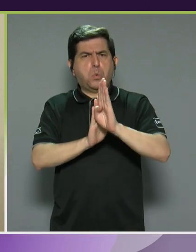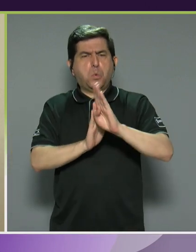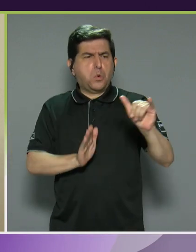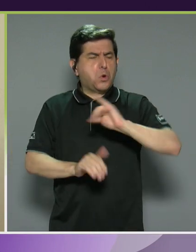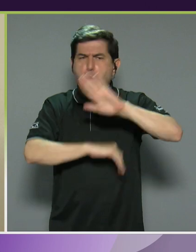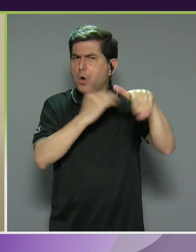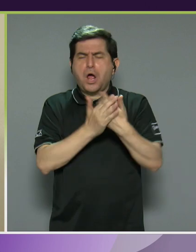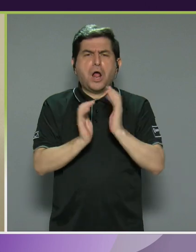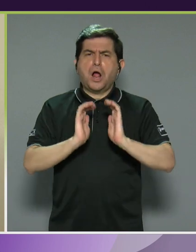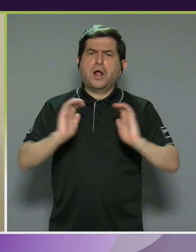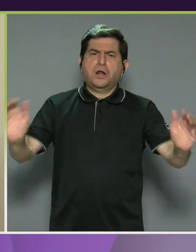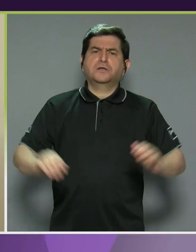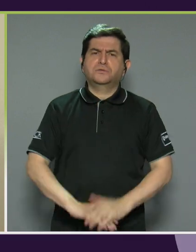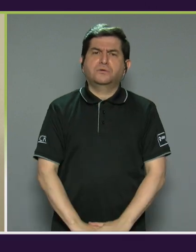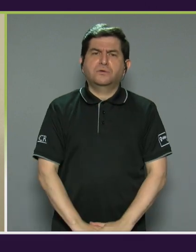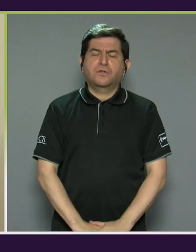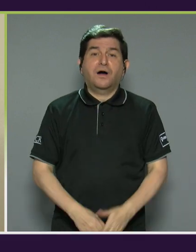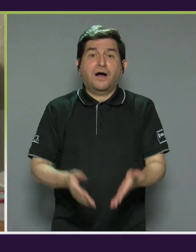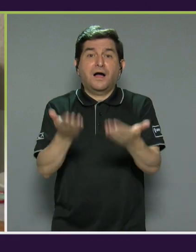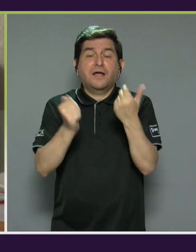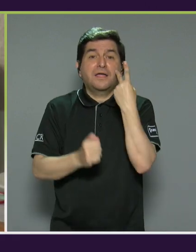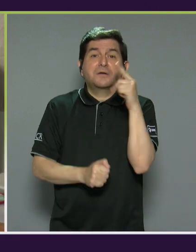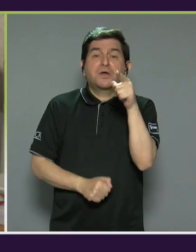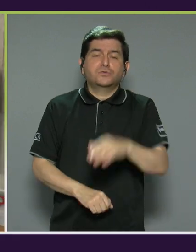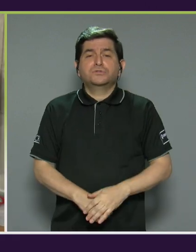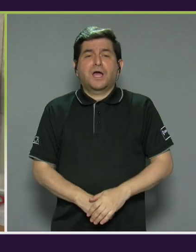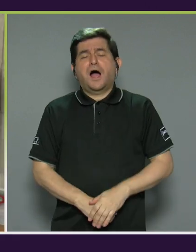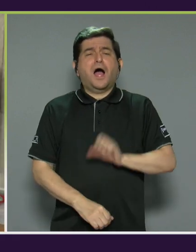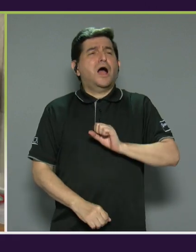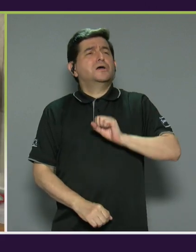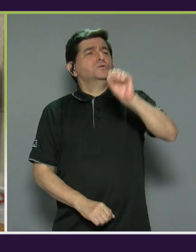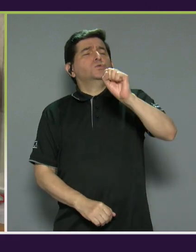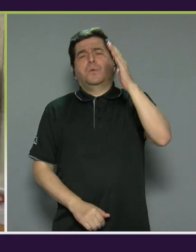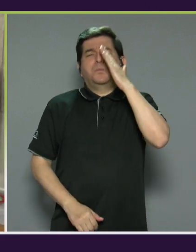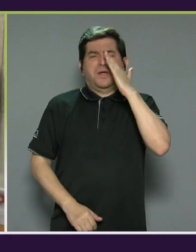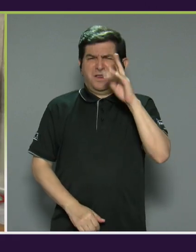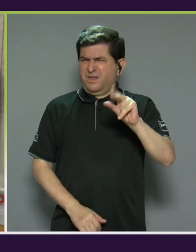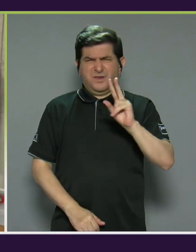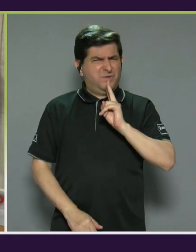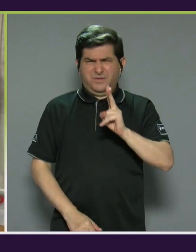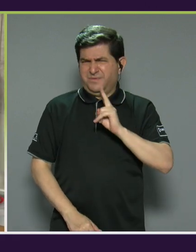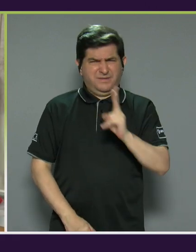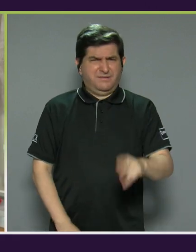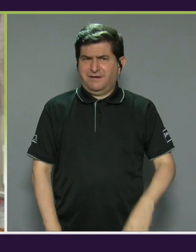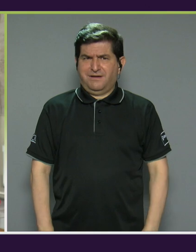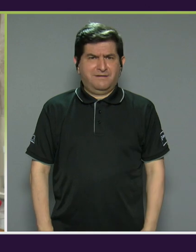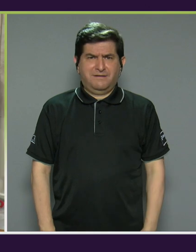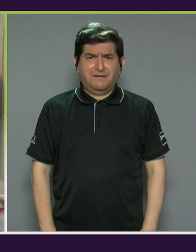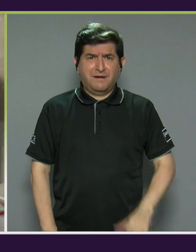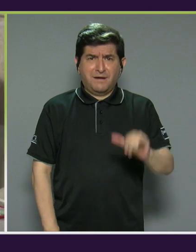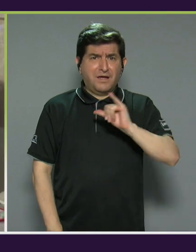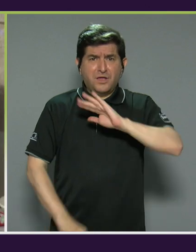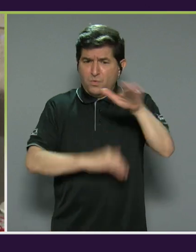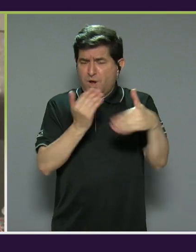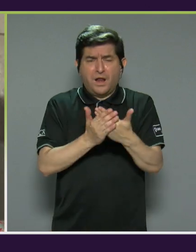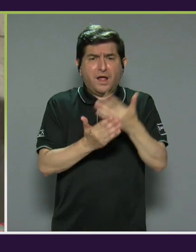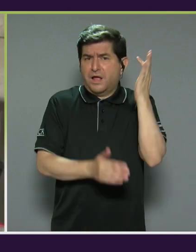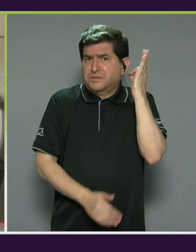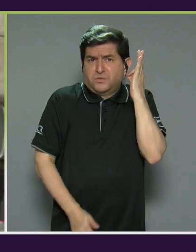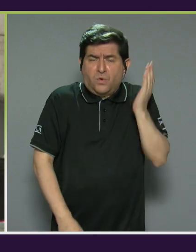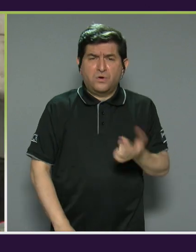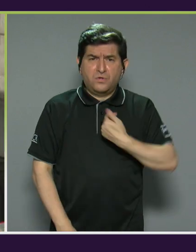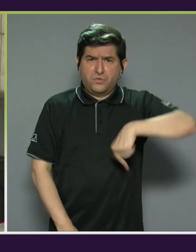cualquier otro niño, entonces te quieren ver como la supermamá, que en realidad no lo somos. Al igual que cualquier otra mujer,